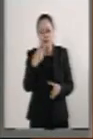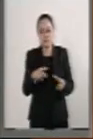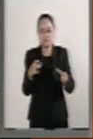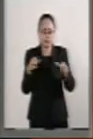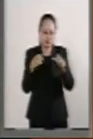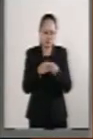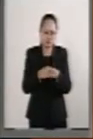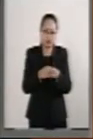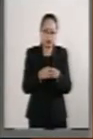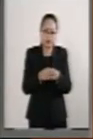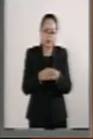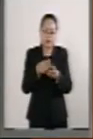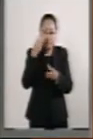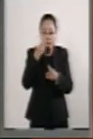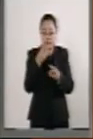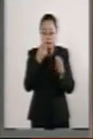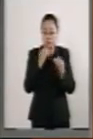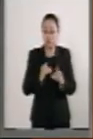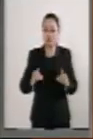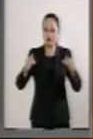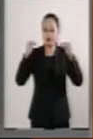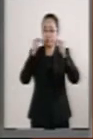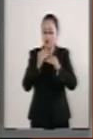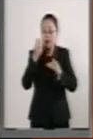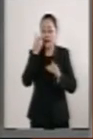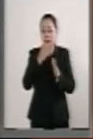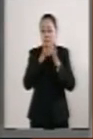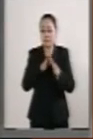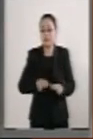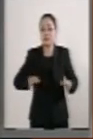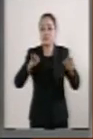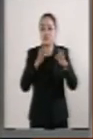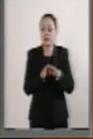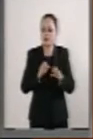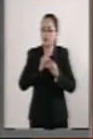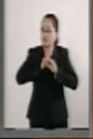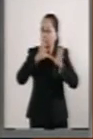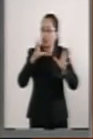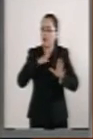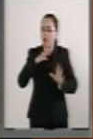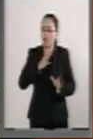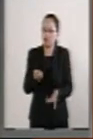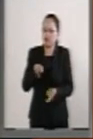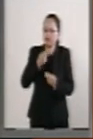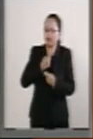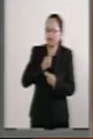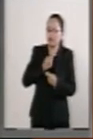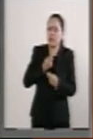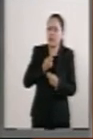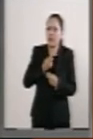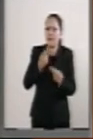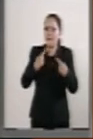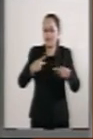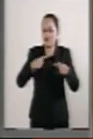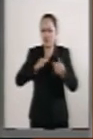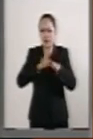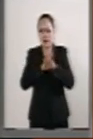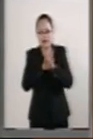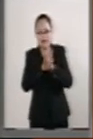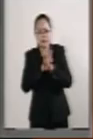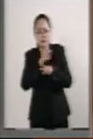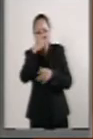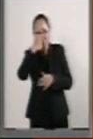de alto nivel ha influido en nuestra persona, en nuestro perfil,